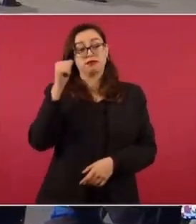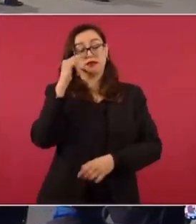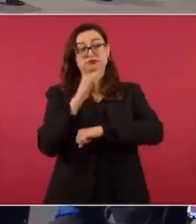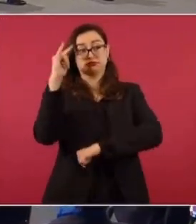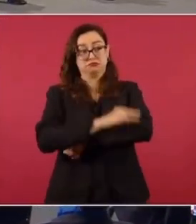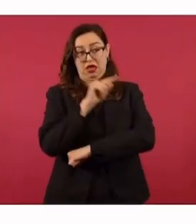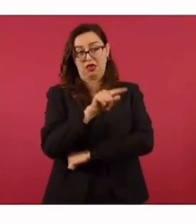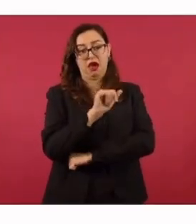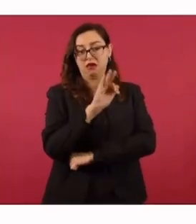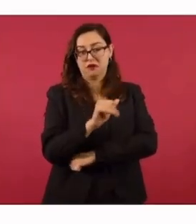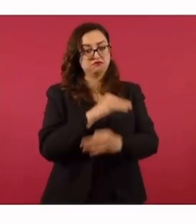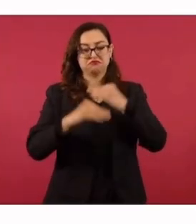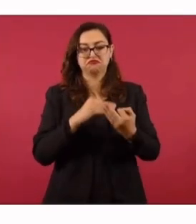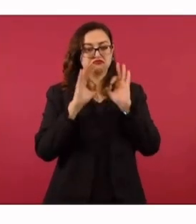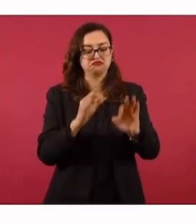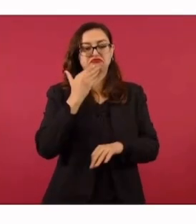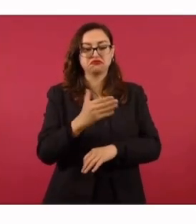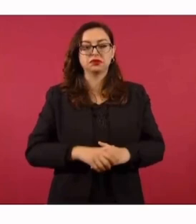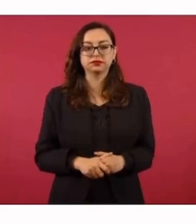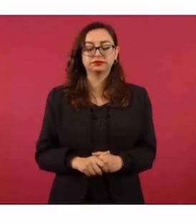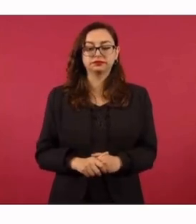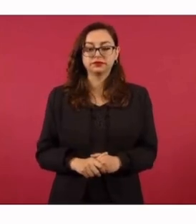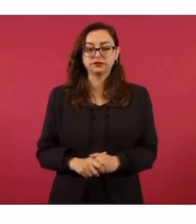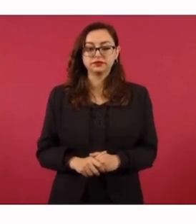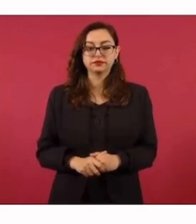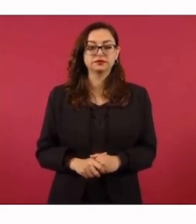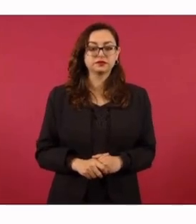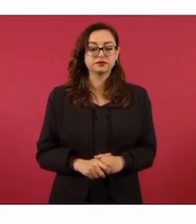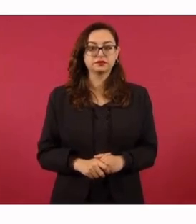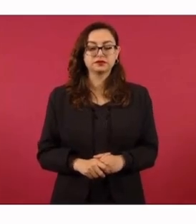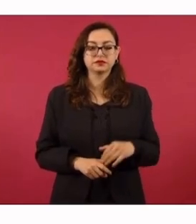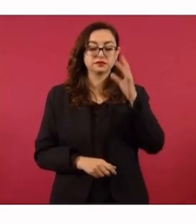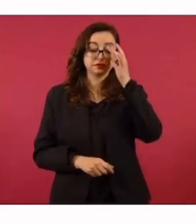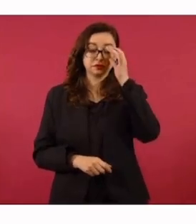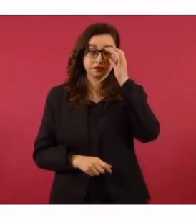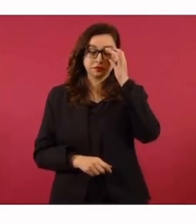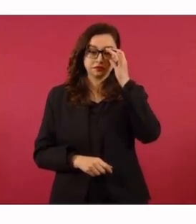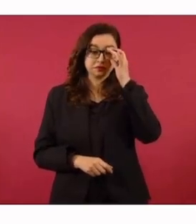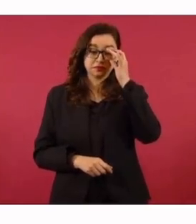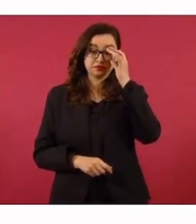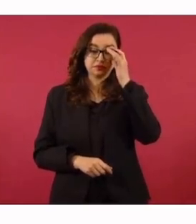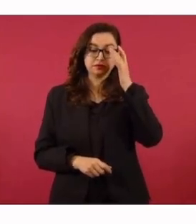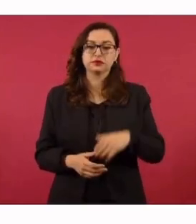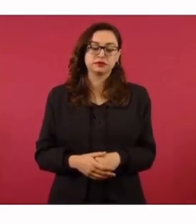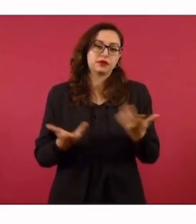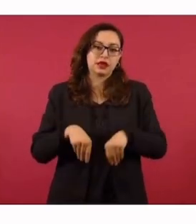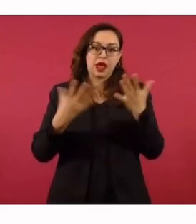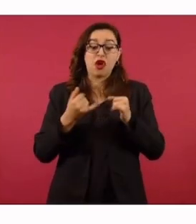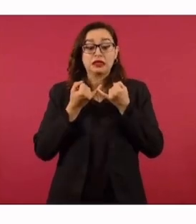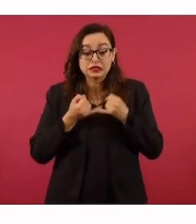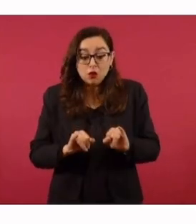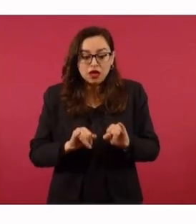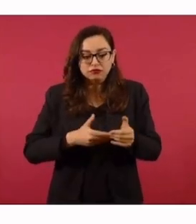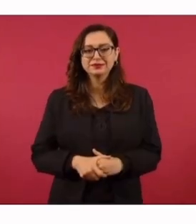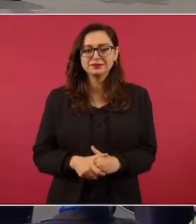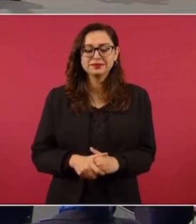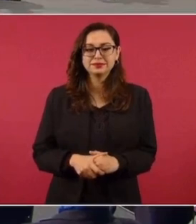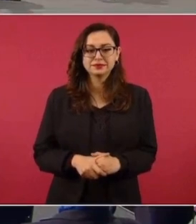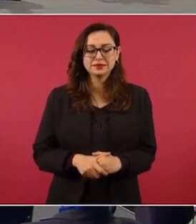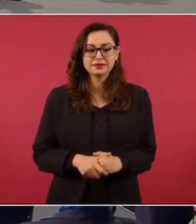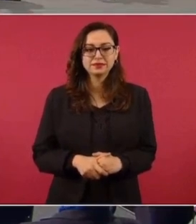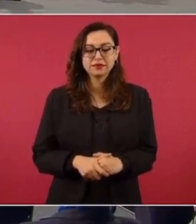Bien, este, el servicio. ¿No tienes otra? Sí, ya está. Pero lleva tiempo desde luego, pues es un proceso.